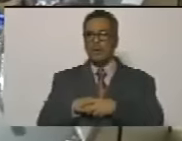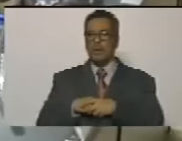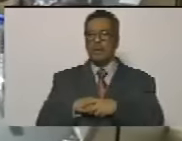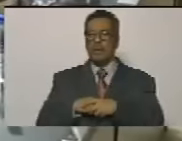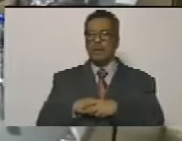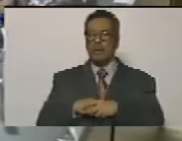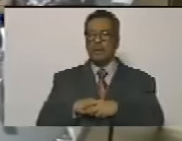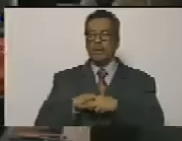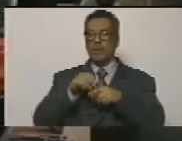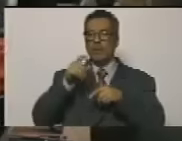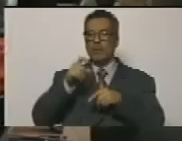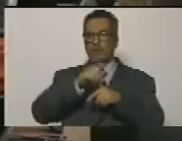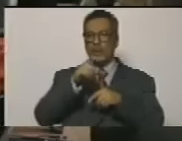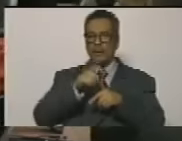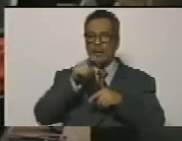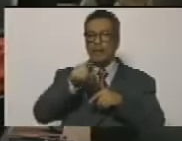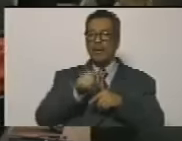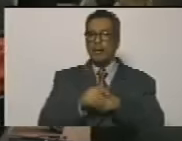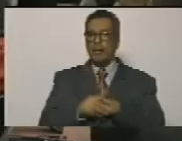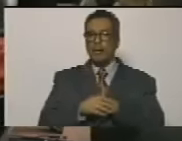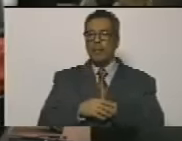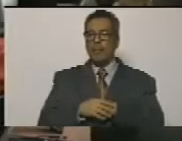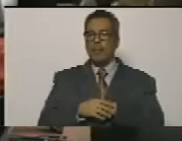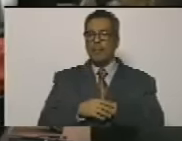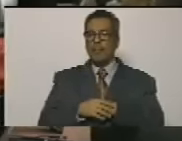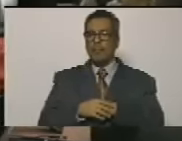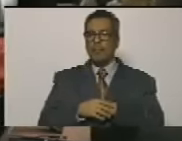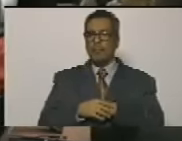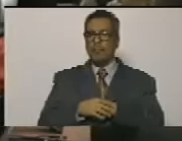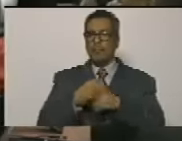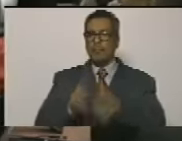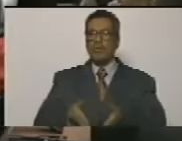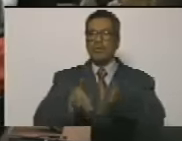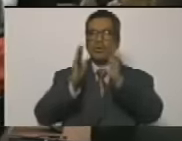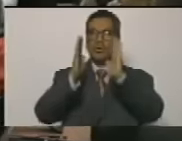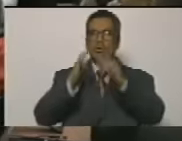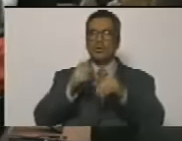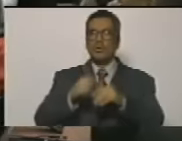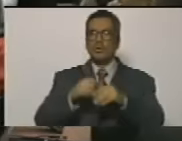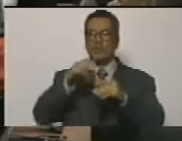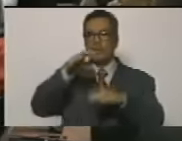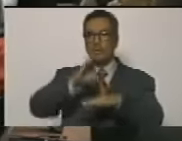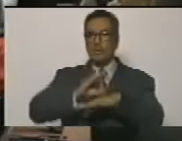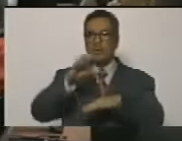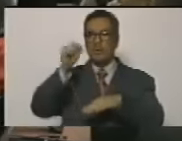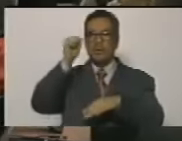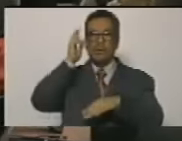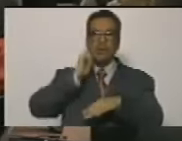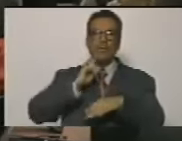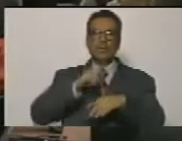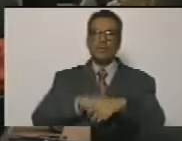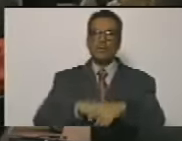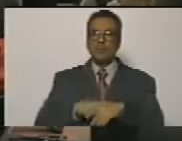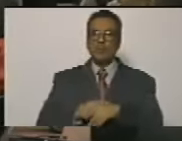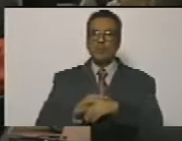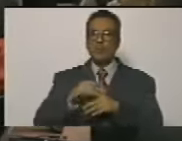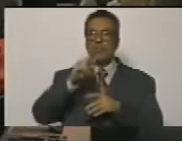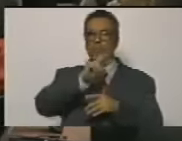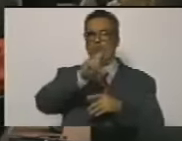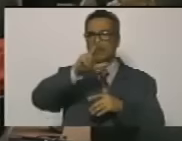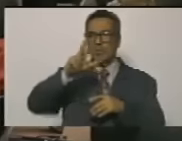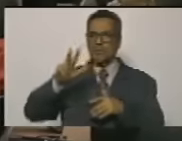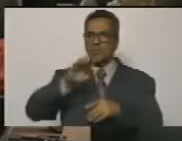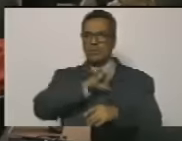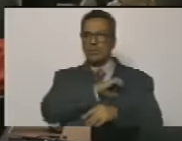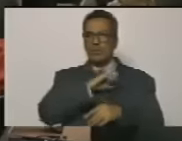aparecía la obra material de Pérez Jiménez del carajo pues Torres el centro de Jóvenes Bolívar 23 de enero en dos años y